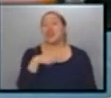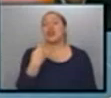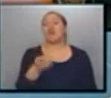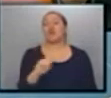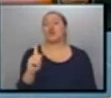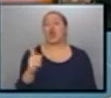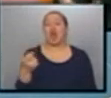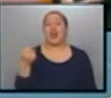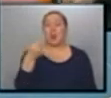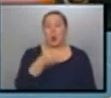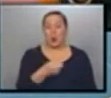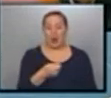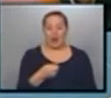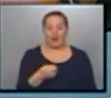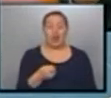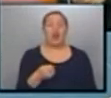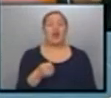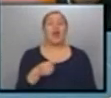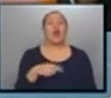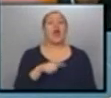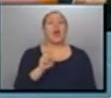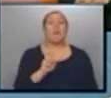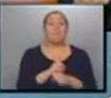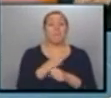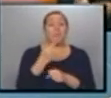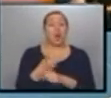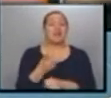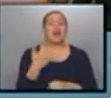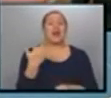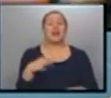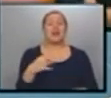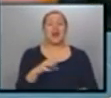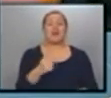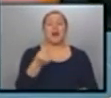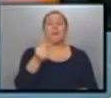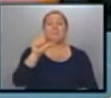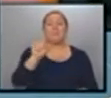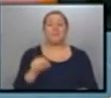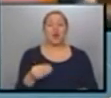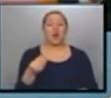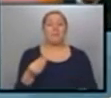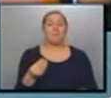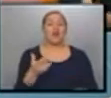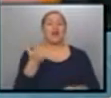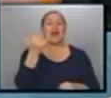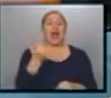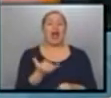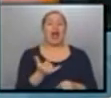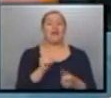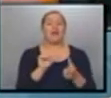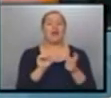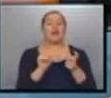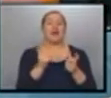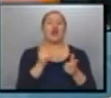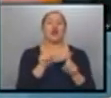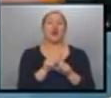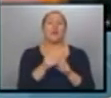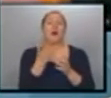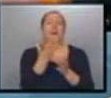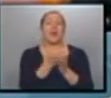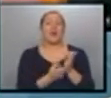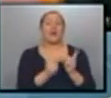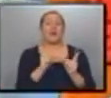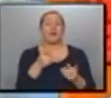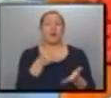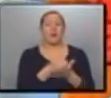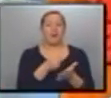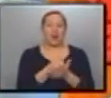La próxima factura debería venirte de menor monto porque te van a acreditar un porcentaje de lo que vos pagaste Sí, hay mucha gente que dice también,